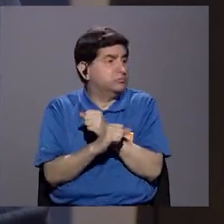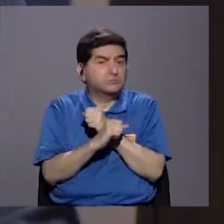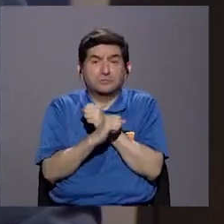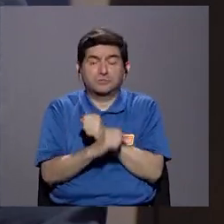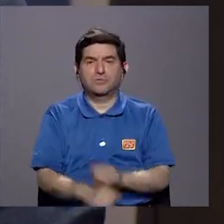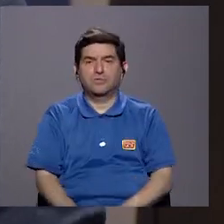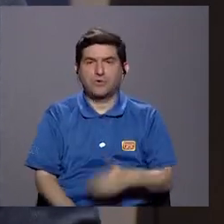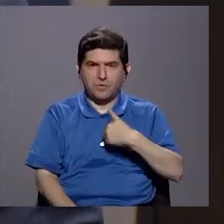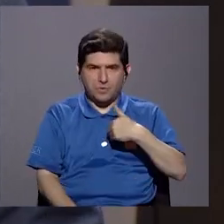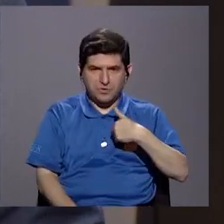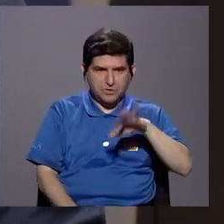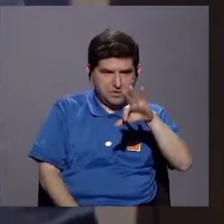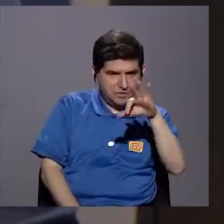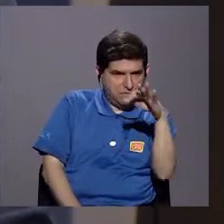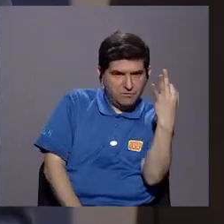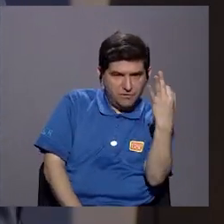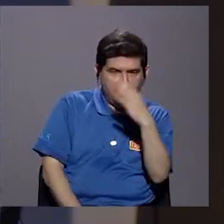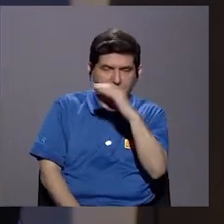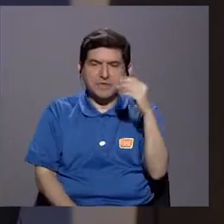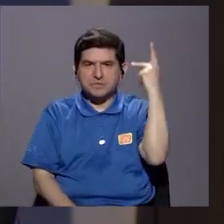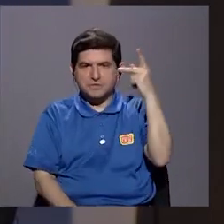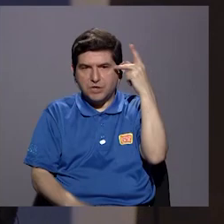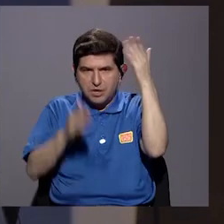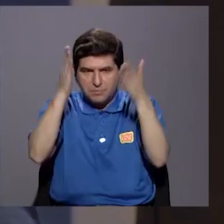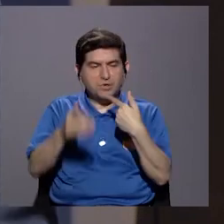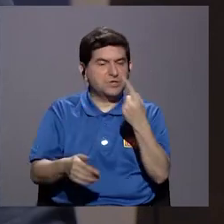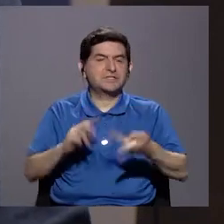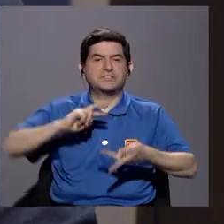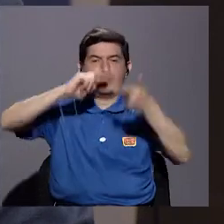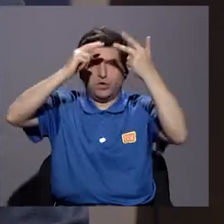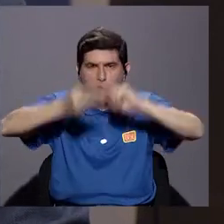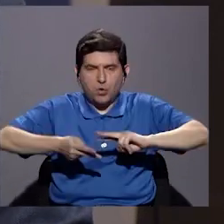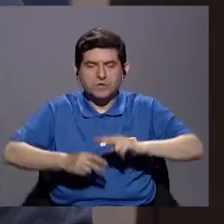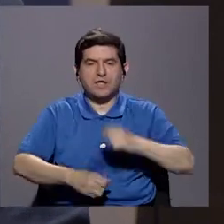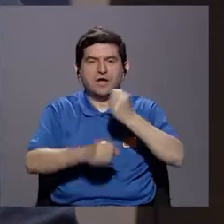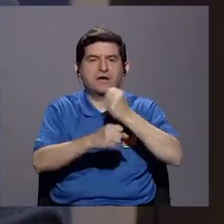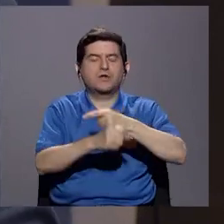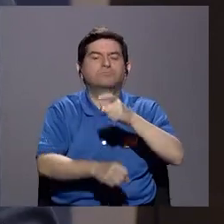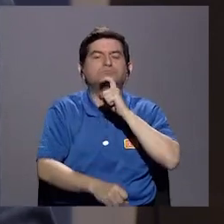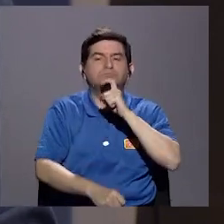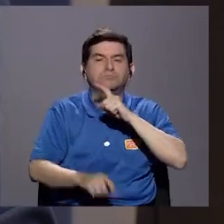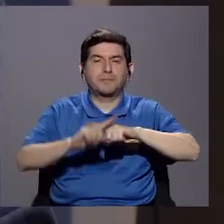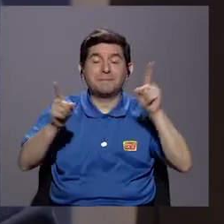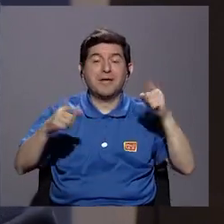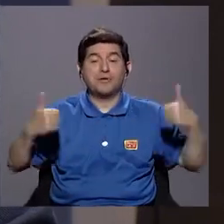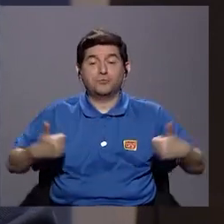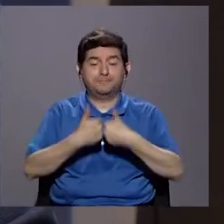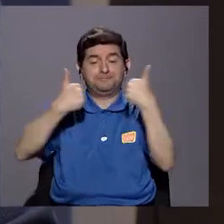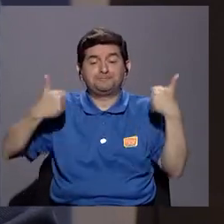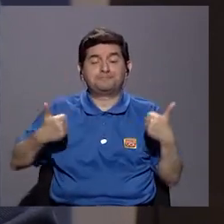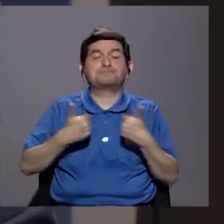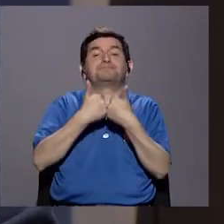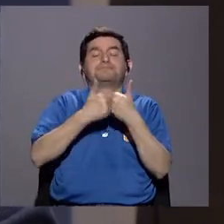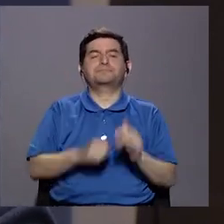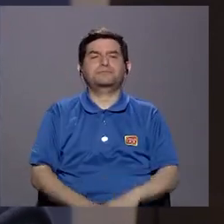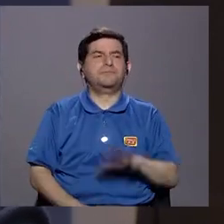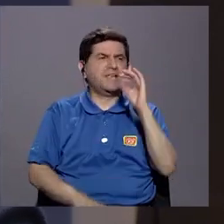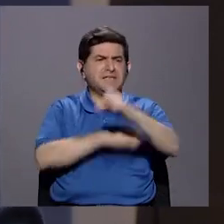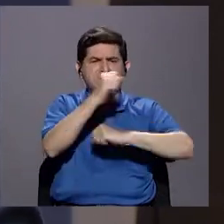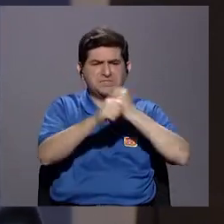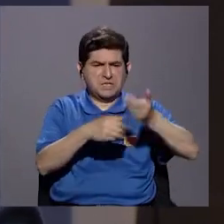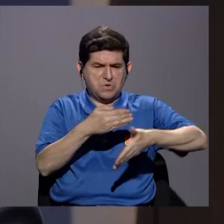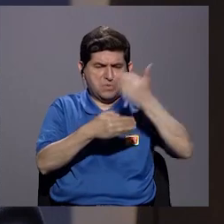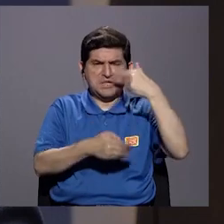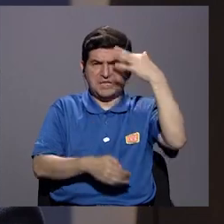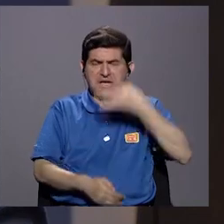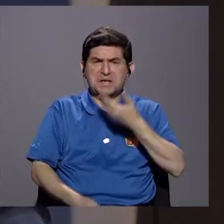inseguros. Cuando tenemos medios y cuando tenemos políticos diciéndonos lo contrario, es una tarea difícil. Pero ese es el desafío. Hace 50